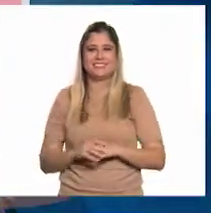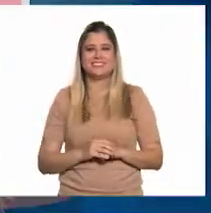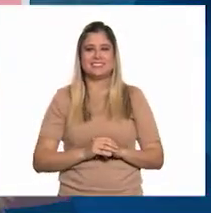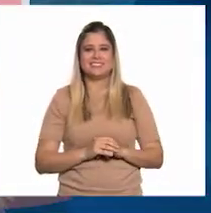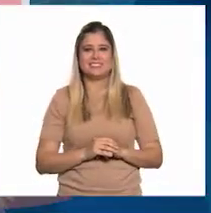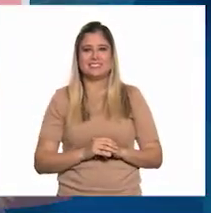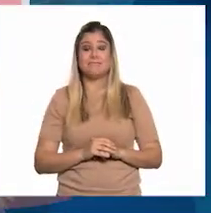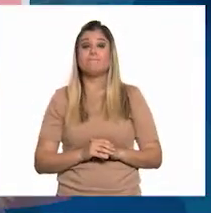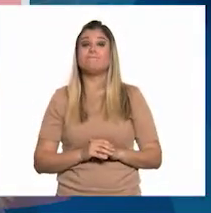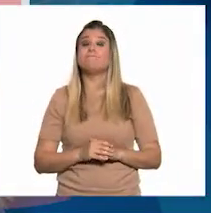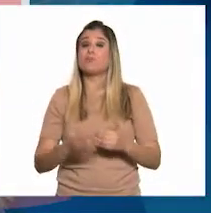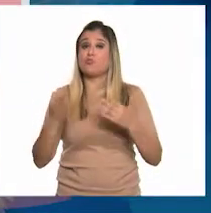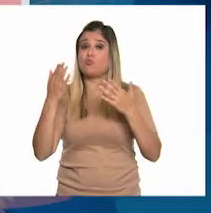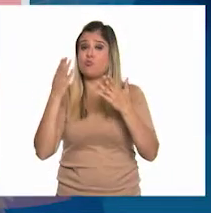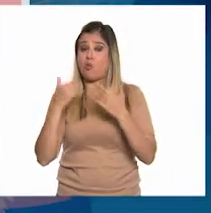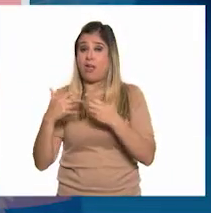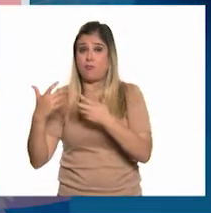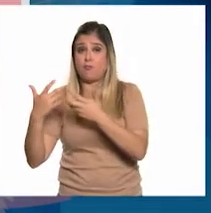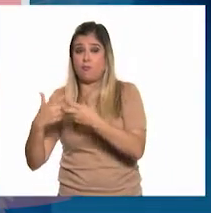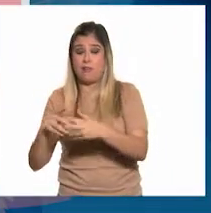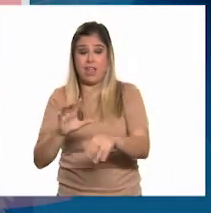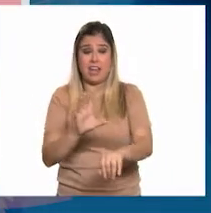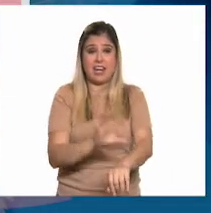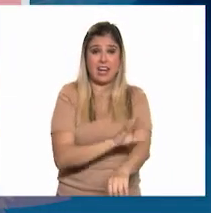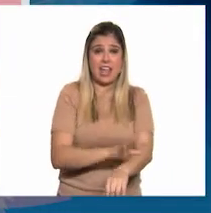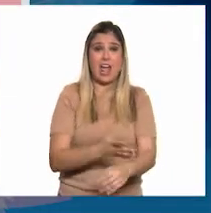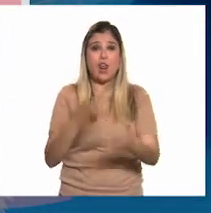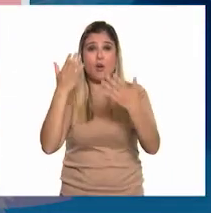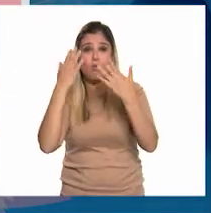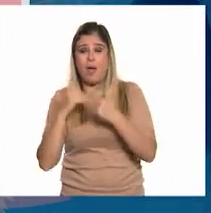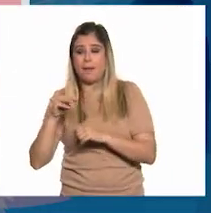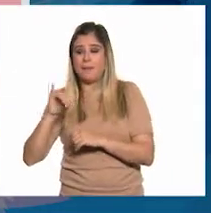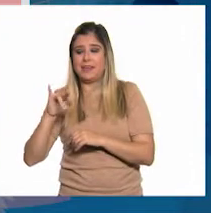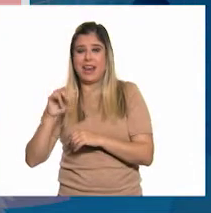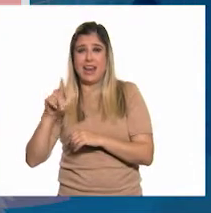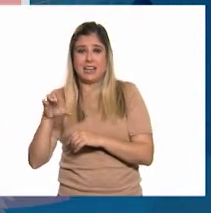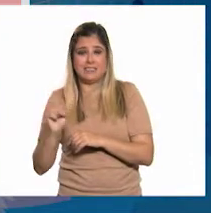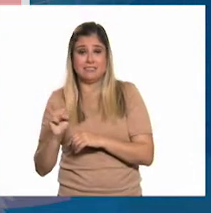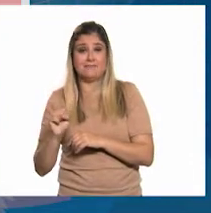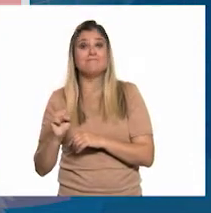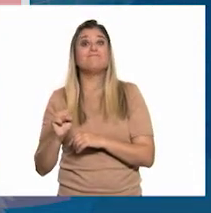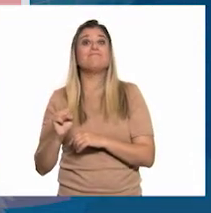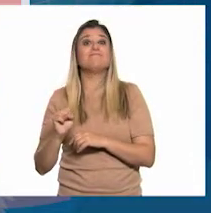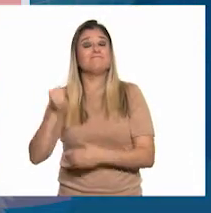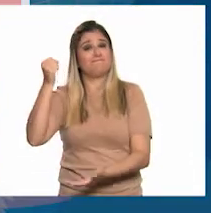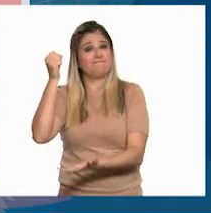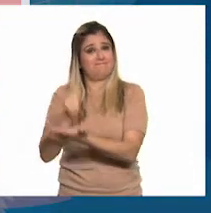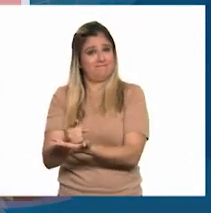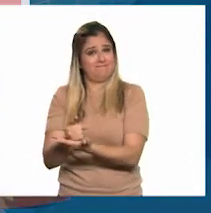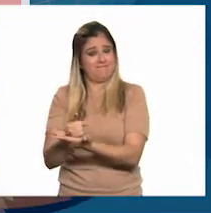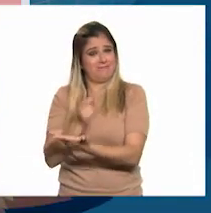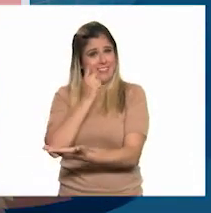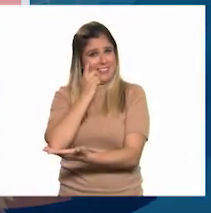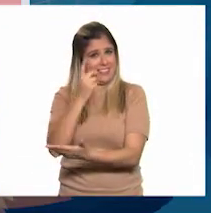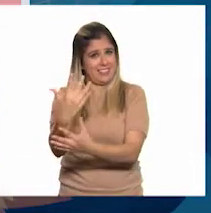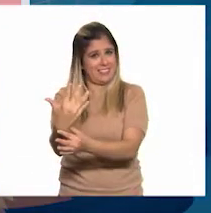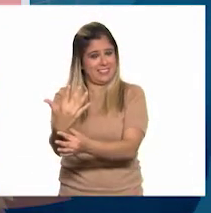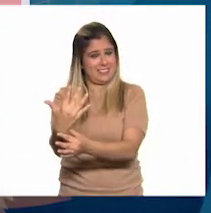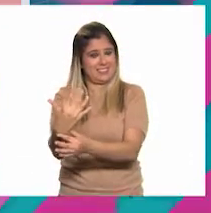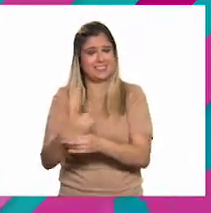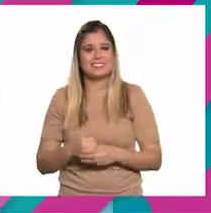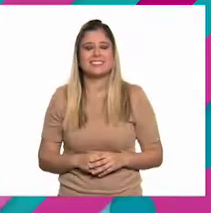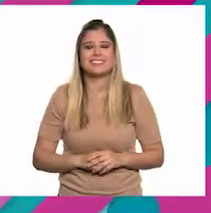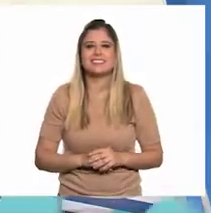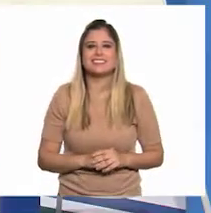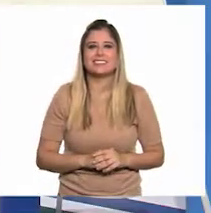No hay industria sin energía ni recursos minerales. Se tenía que decir. Y se dijo. Muy